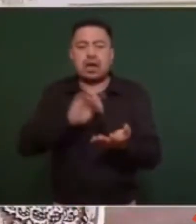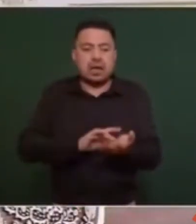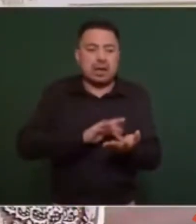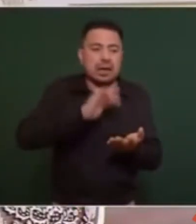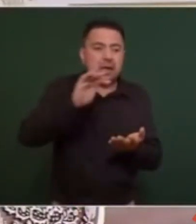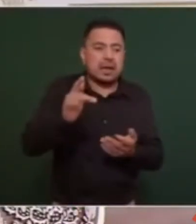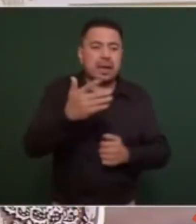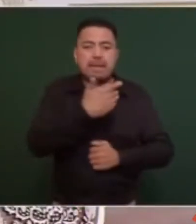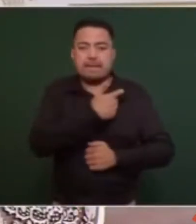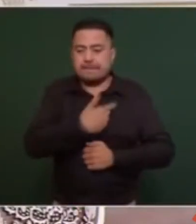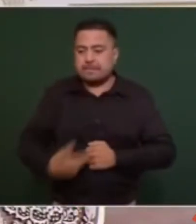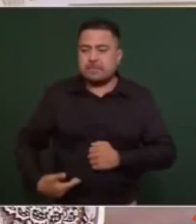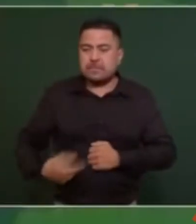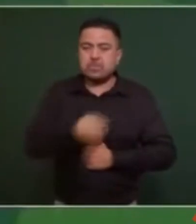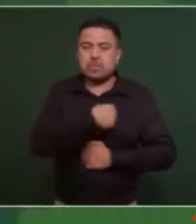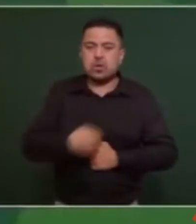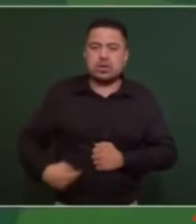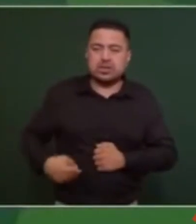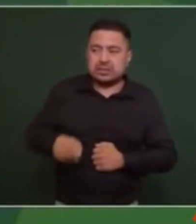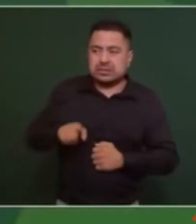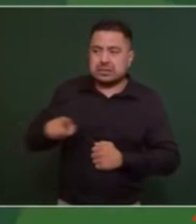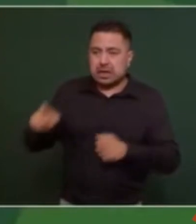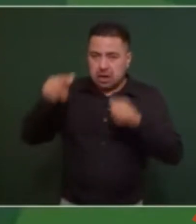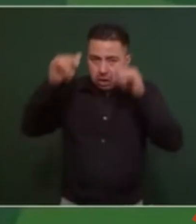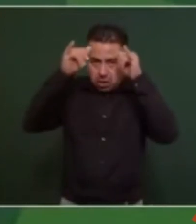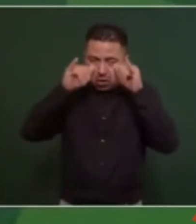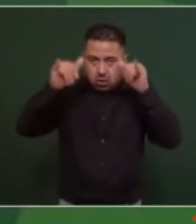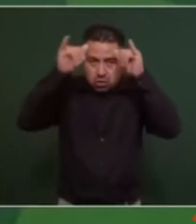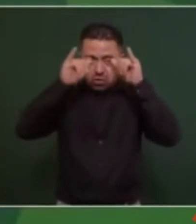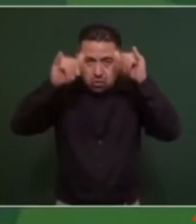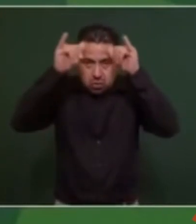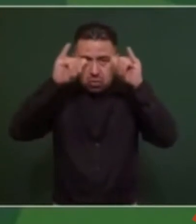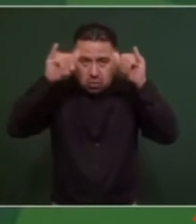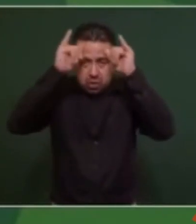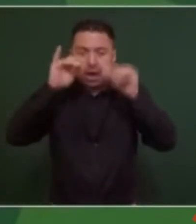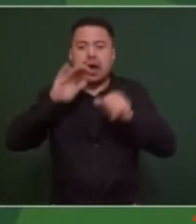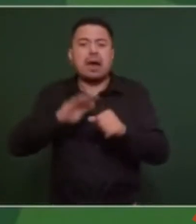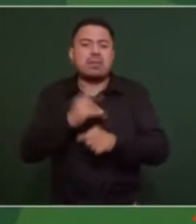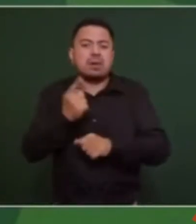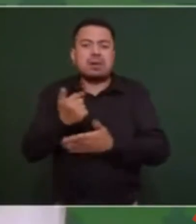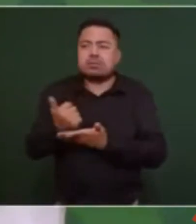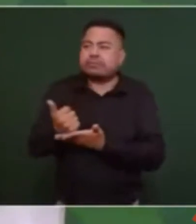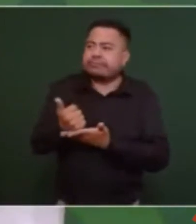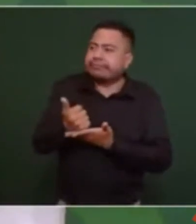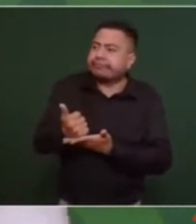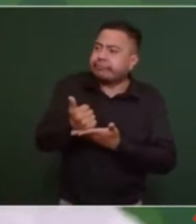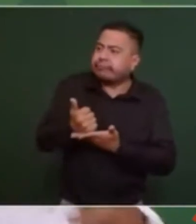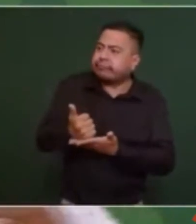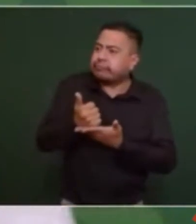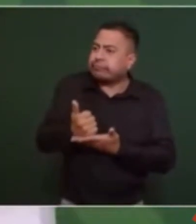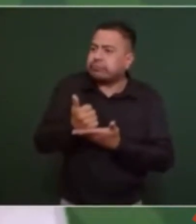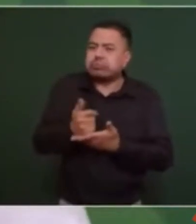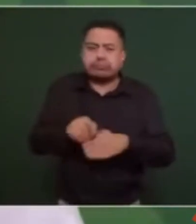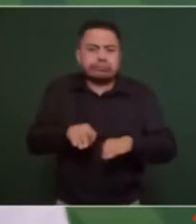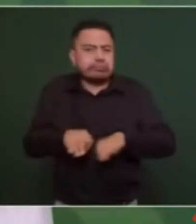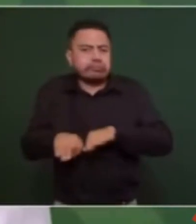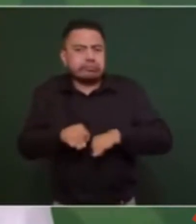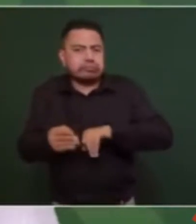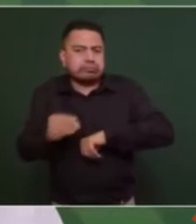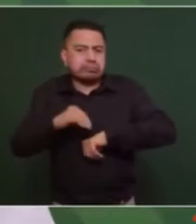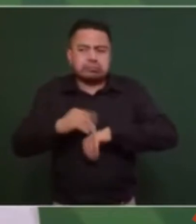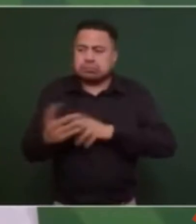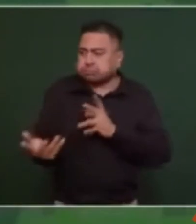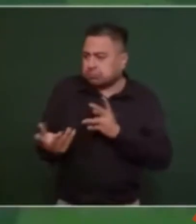presidente municipal de Coyuca porque ha estado ayudando ha estado trabajando con